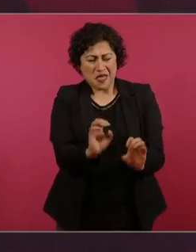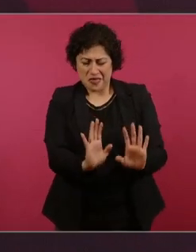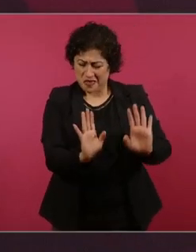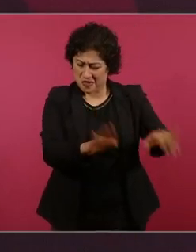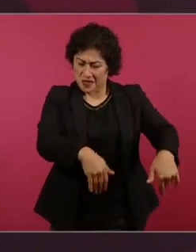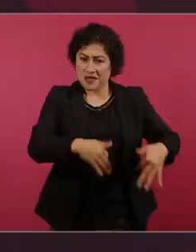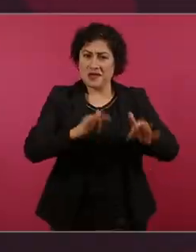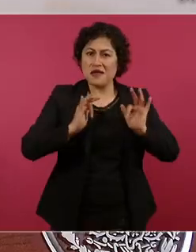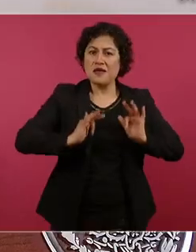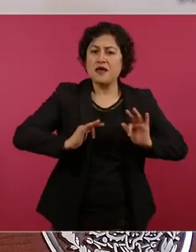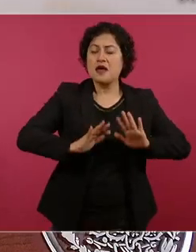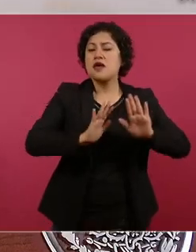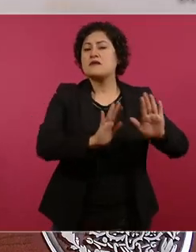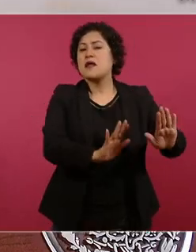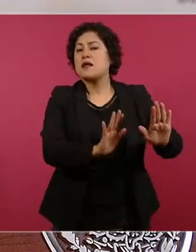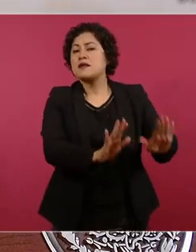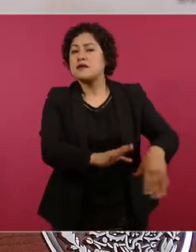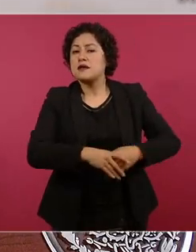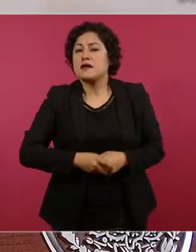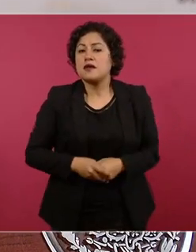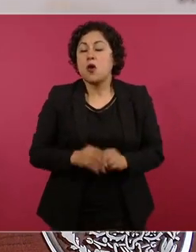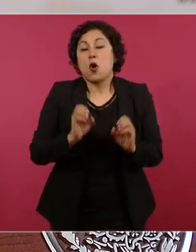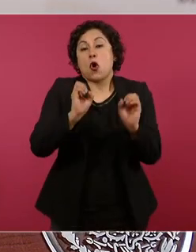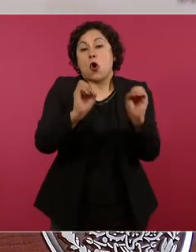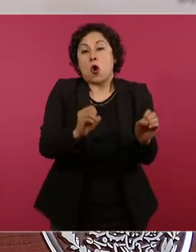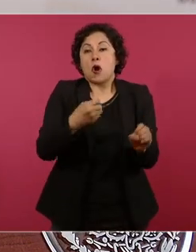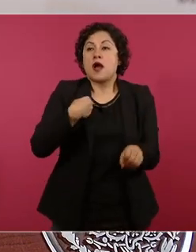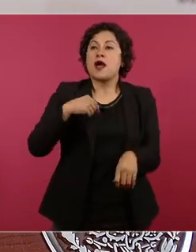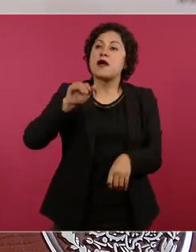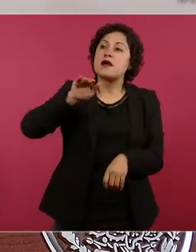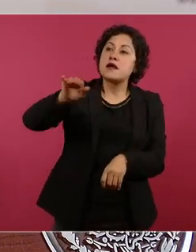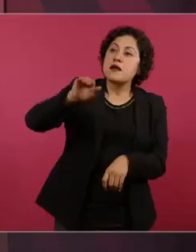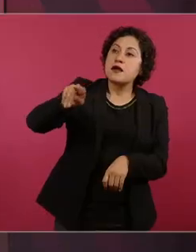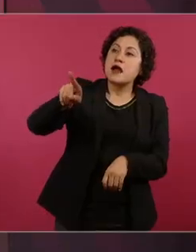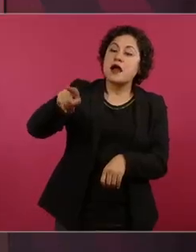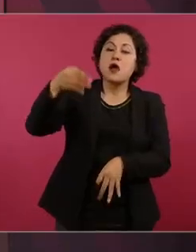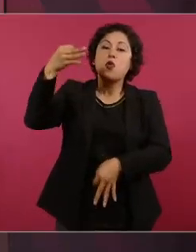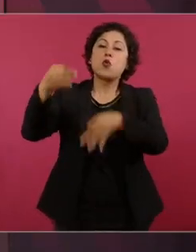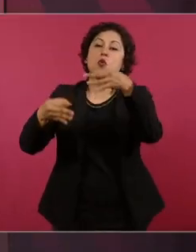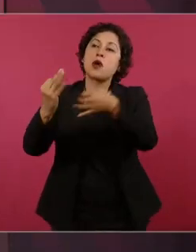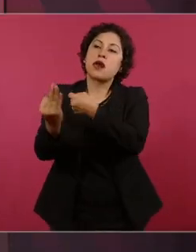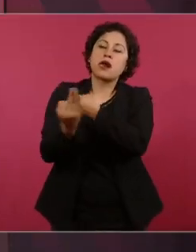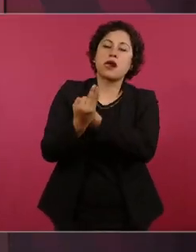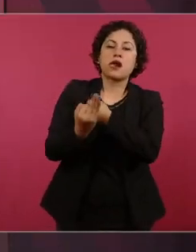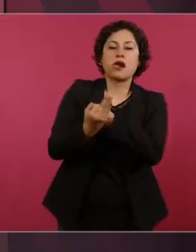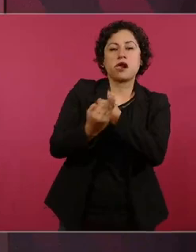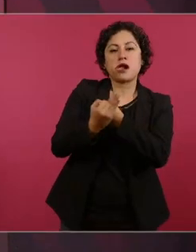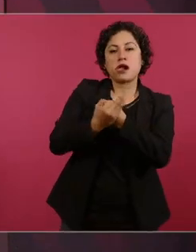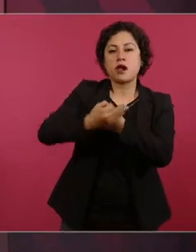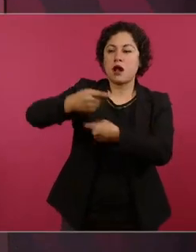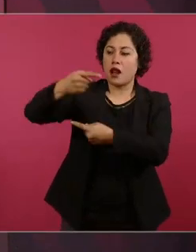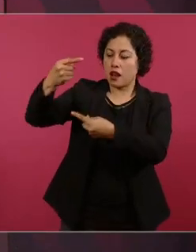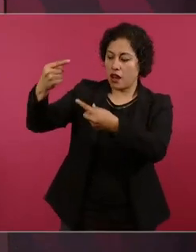vamos a acudir al Poder Judicial a todas las instancias